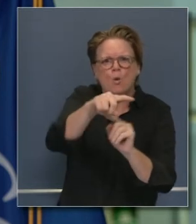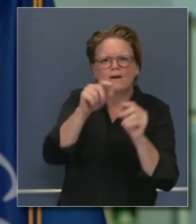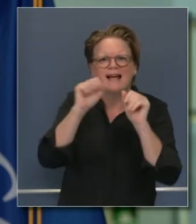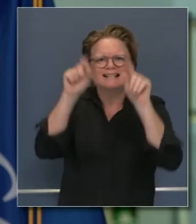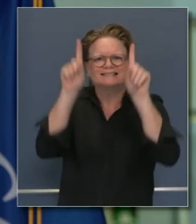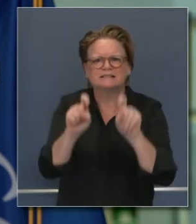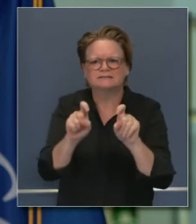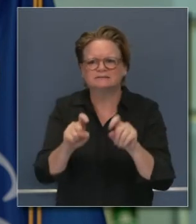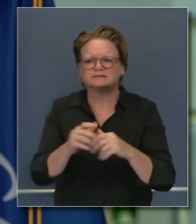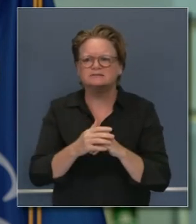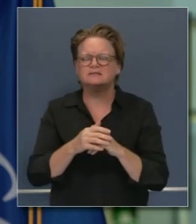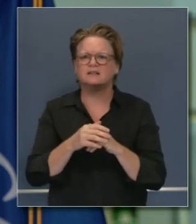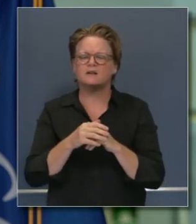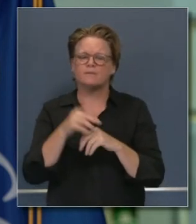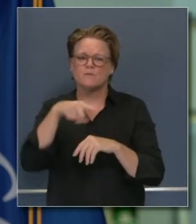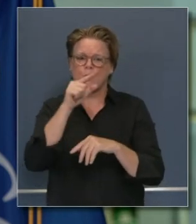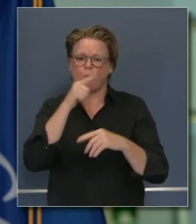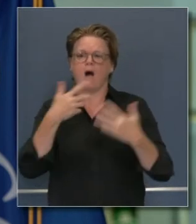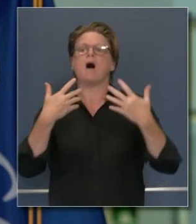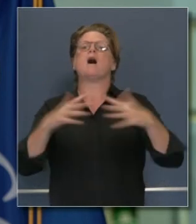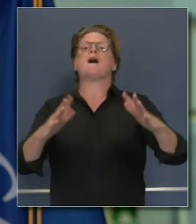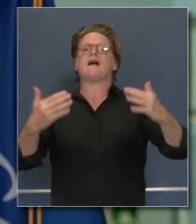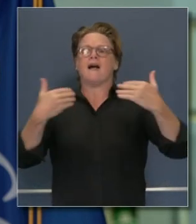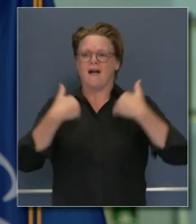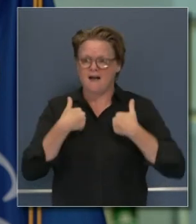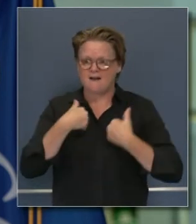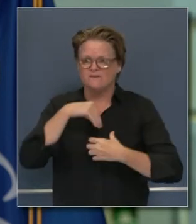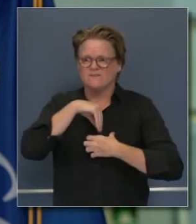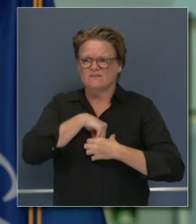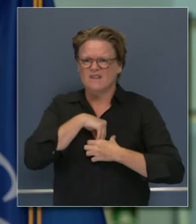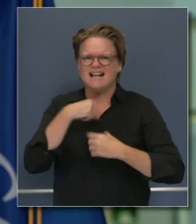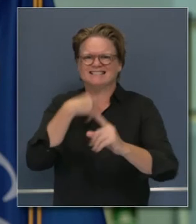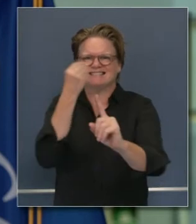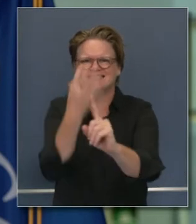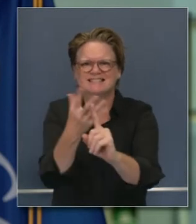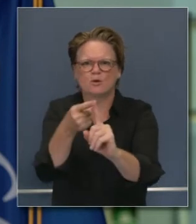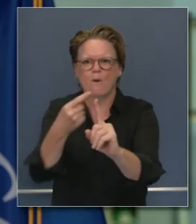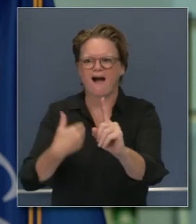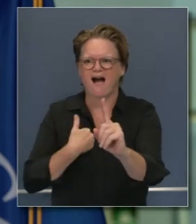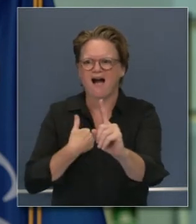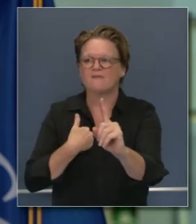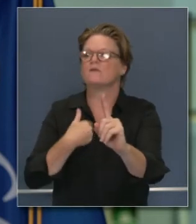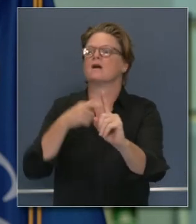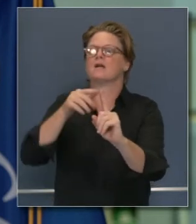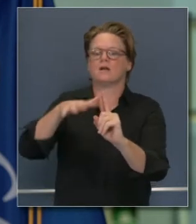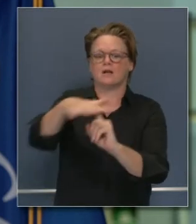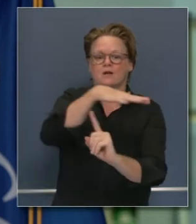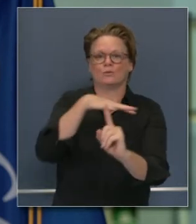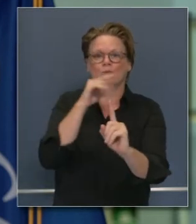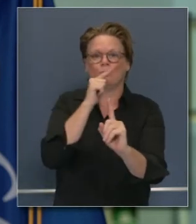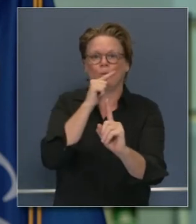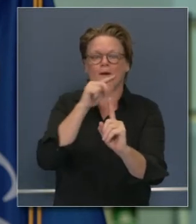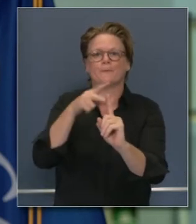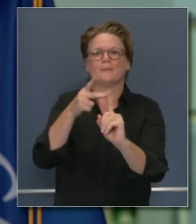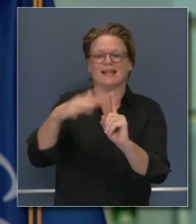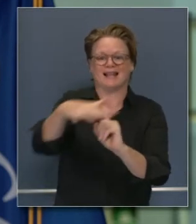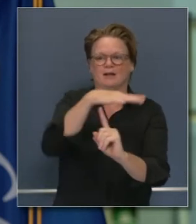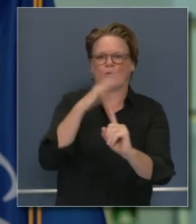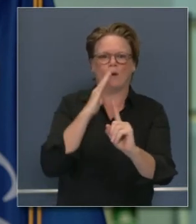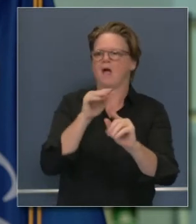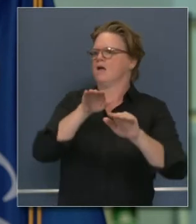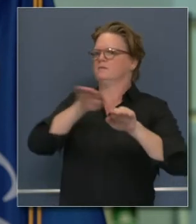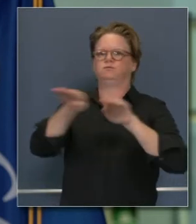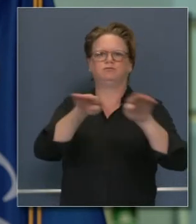identificar a sus contactos y agarrarlos en el momento en que posiblemente sean más contagiosos a los que están a su